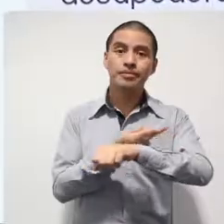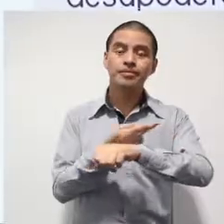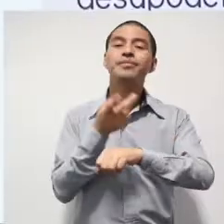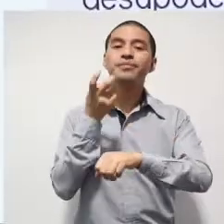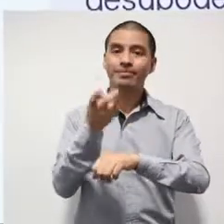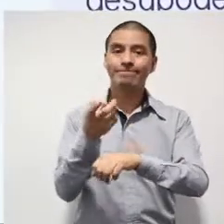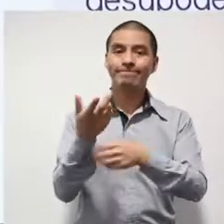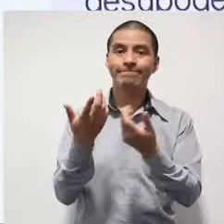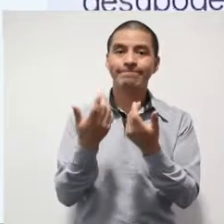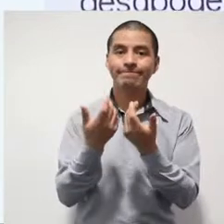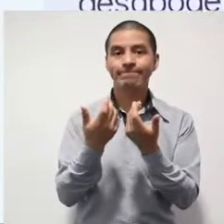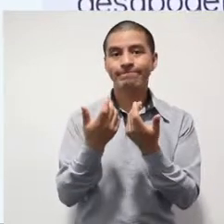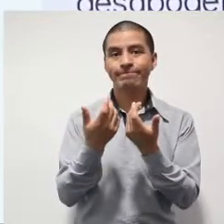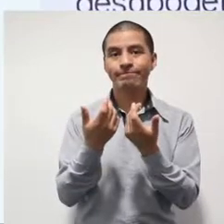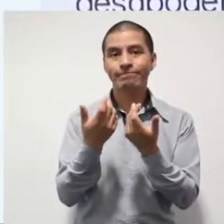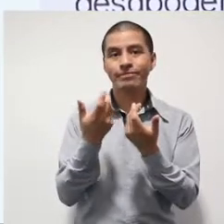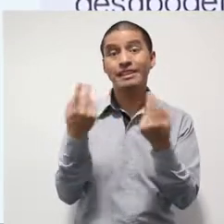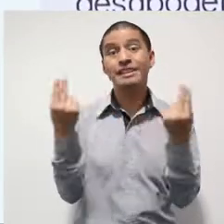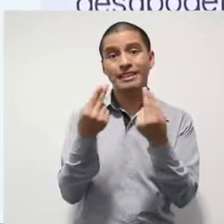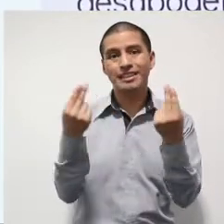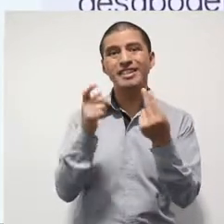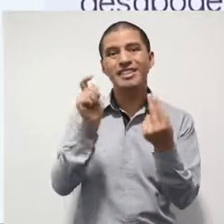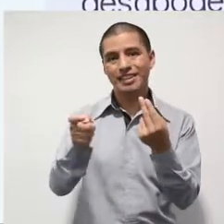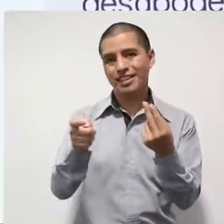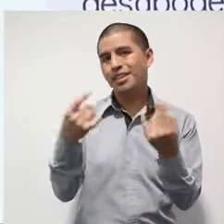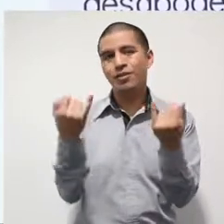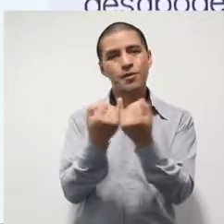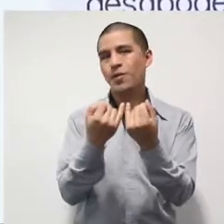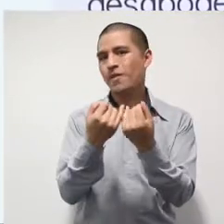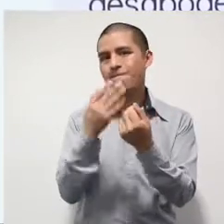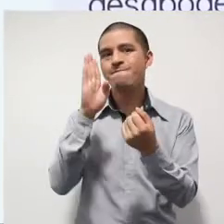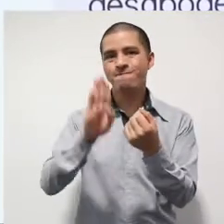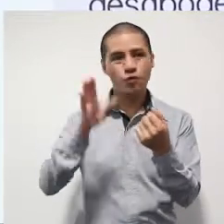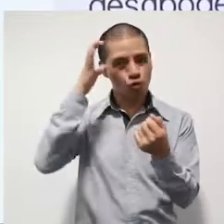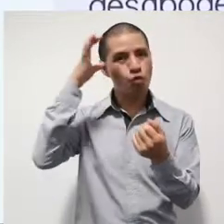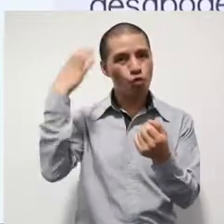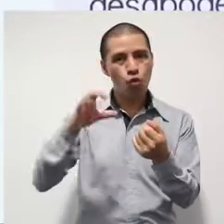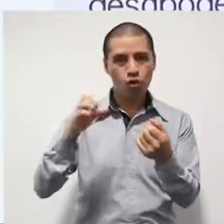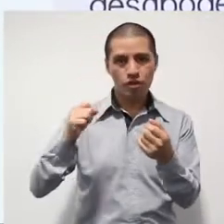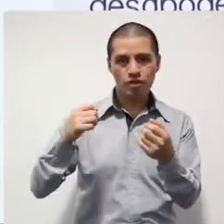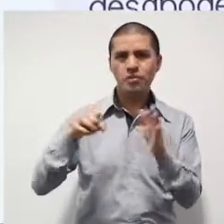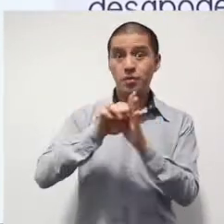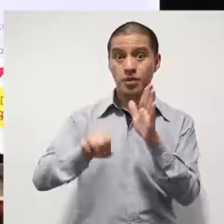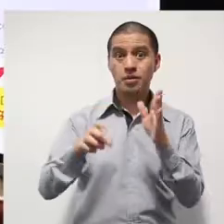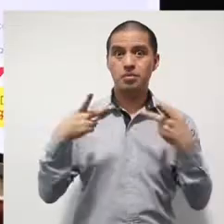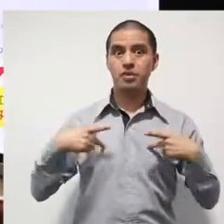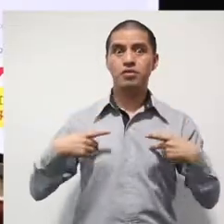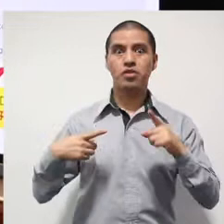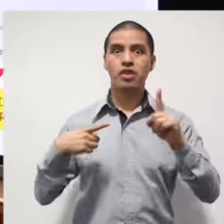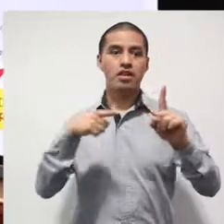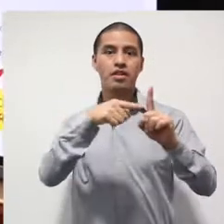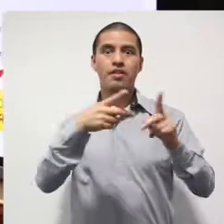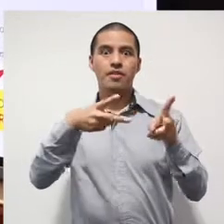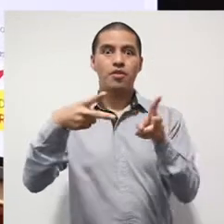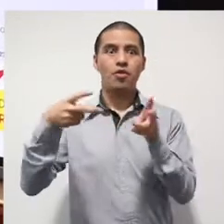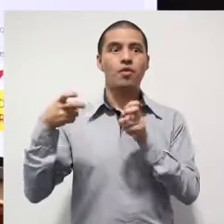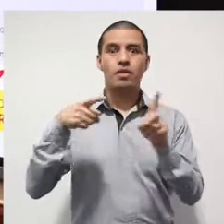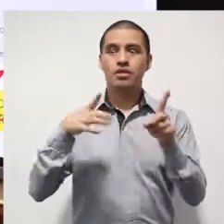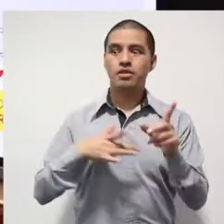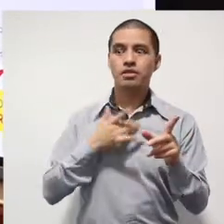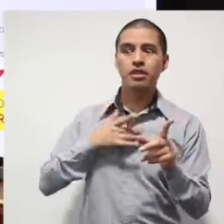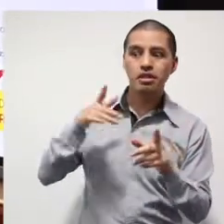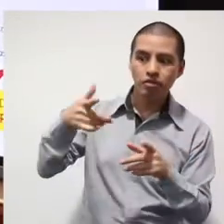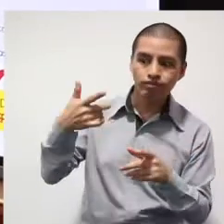pueda entenderse que se comete con violencia. Porque yo quisiera preguntar quién se va a poner a revisar